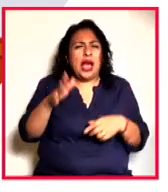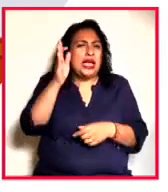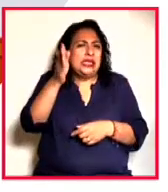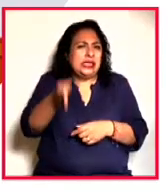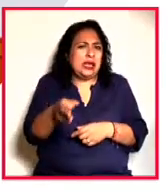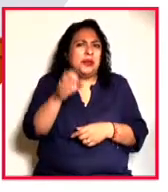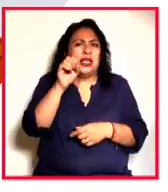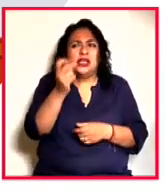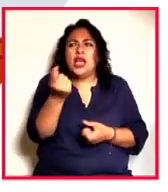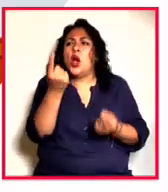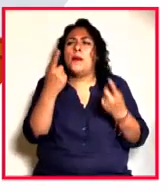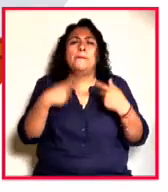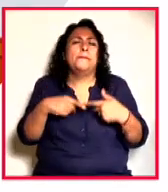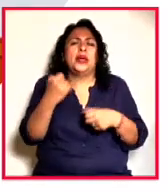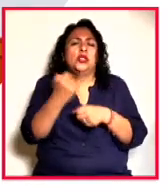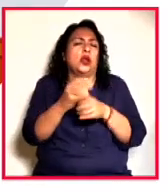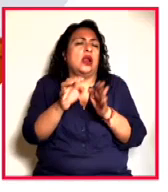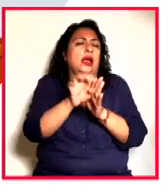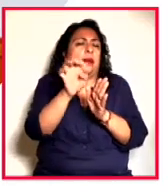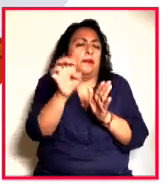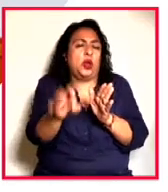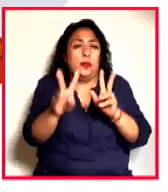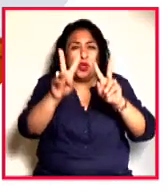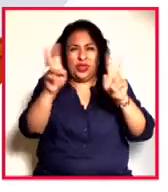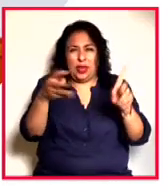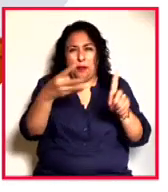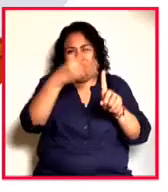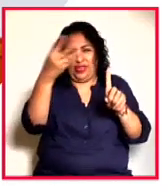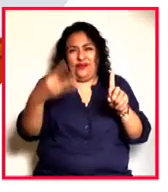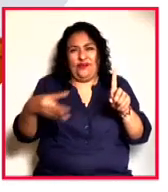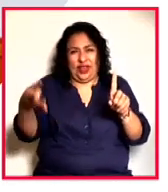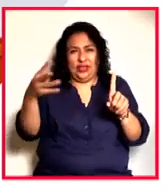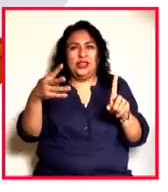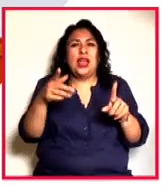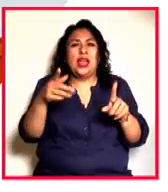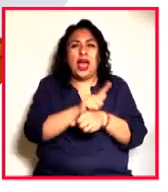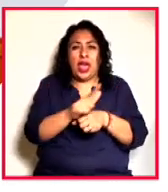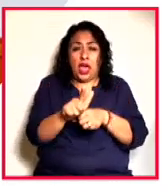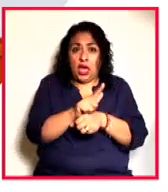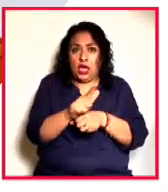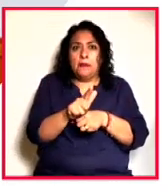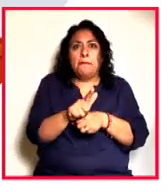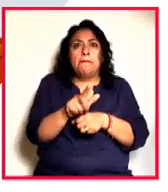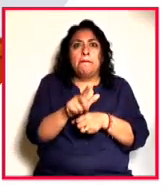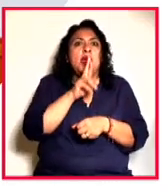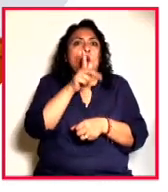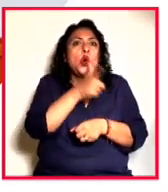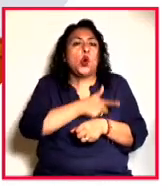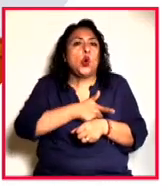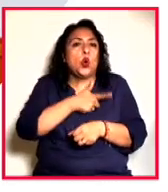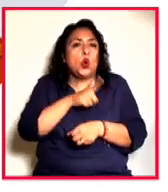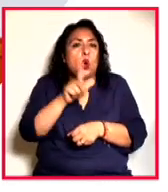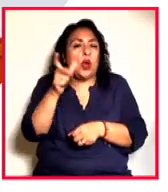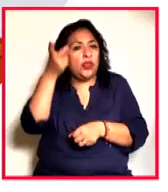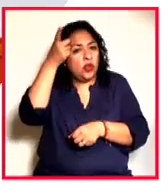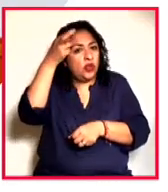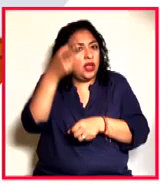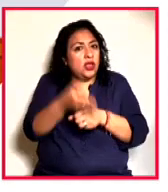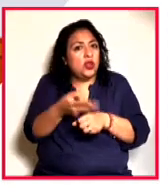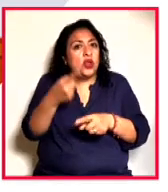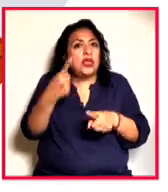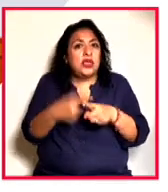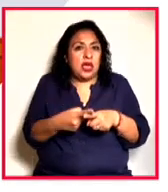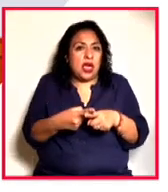ciertos personajes. Por ejemplo, un tema de diversidad sexual de personajes homosexuales es mucho mejor recibido cuando lo dirige un director